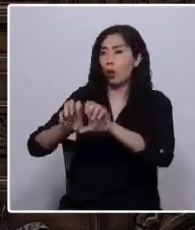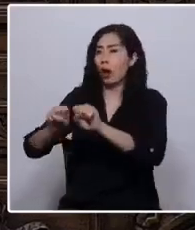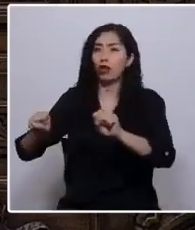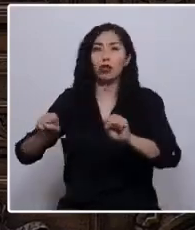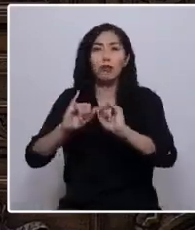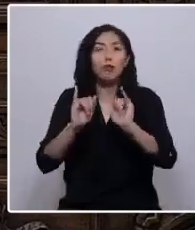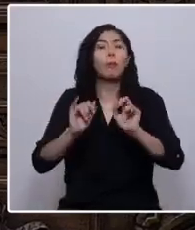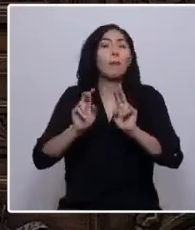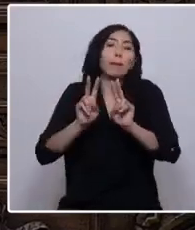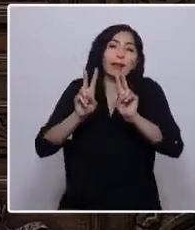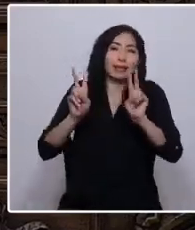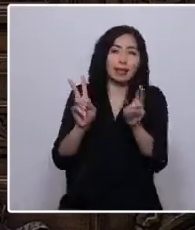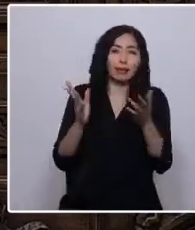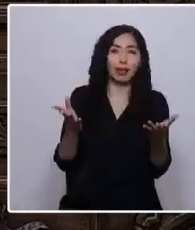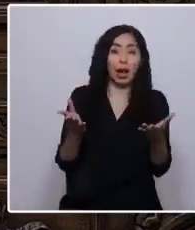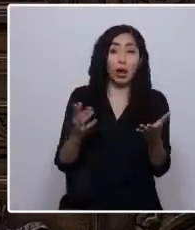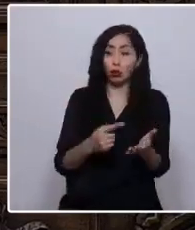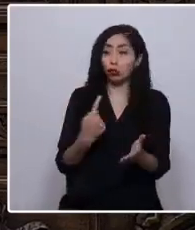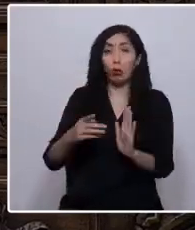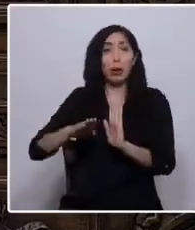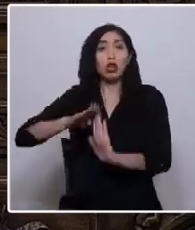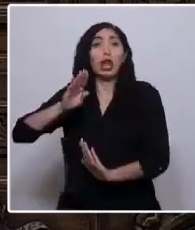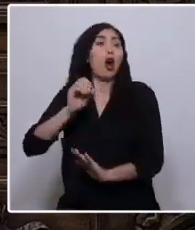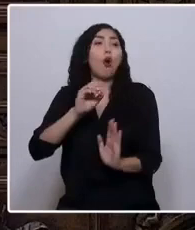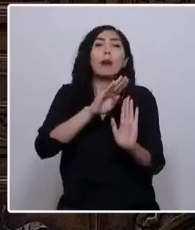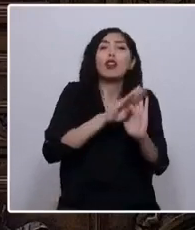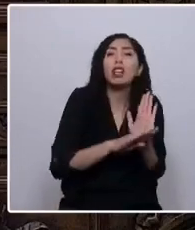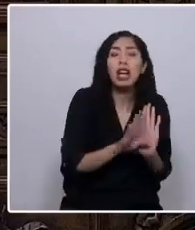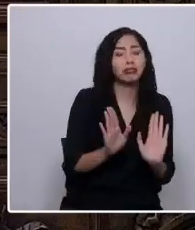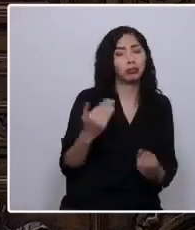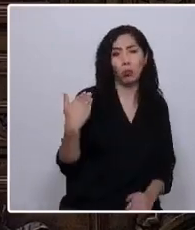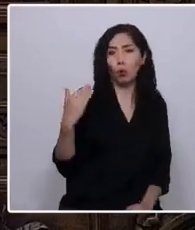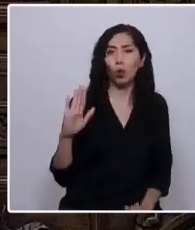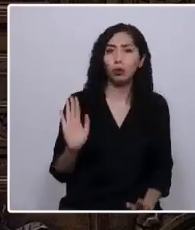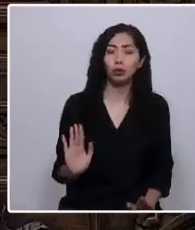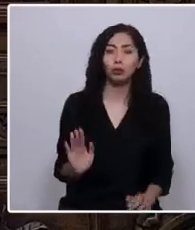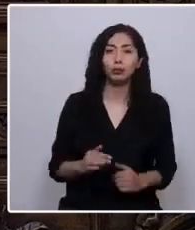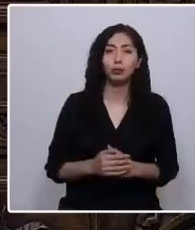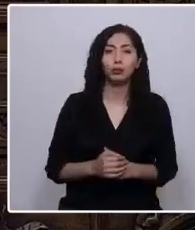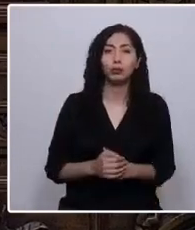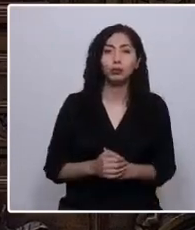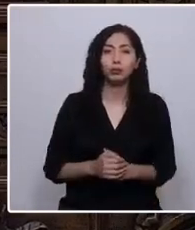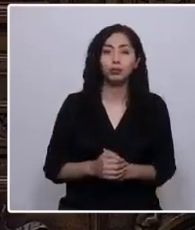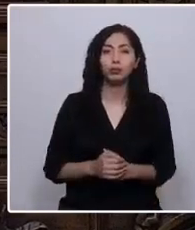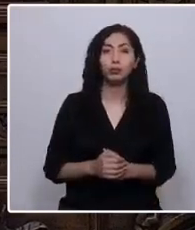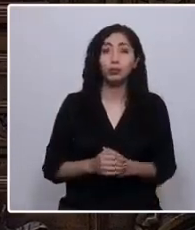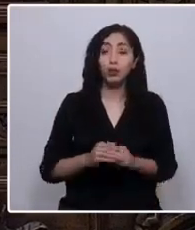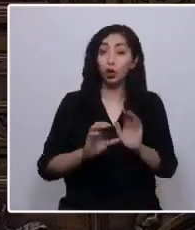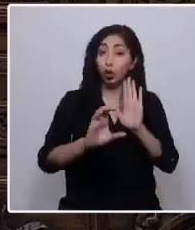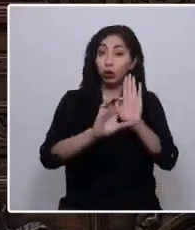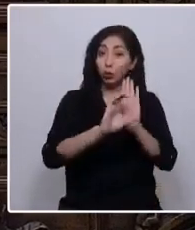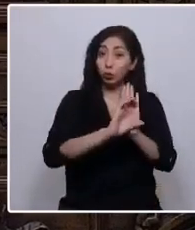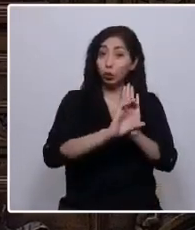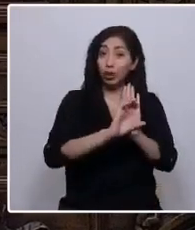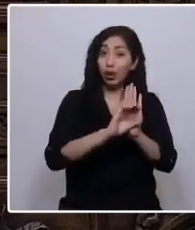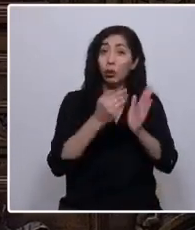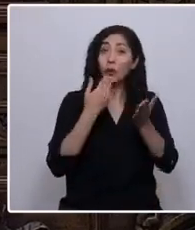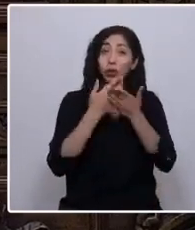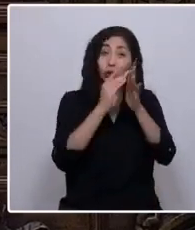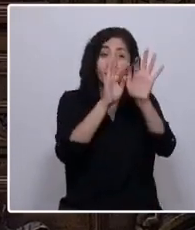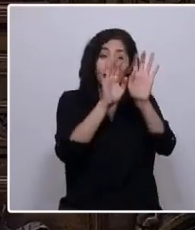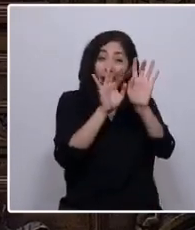seamos mayoría o seamos minoría en un momento determinado. Las constituciones que se redactan bajo la